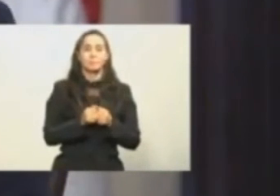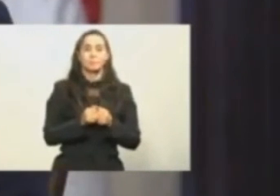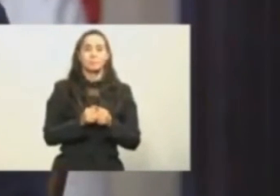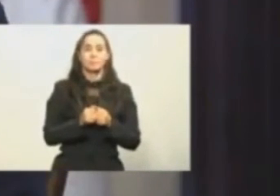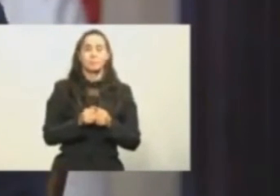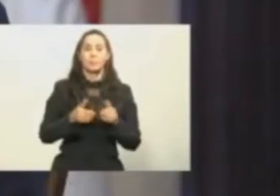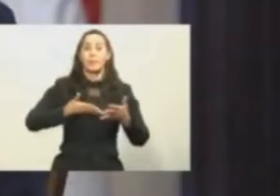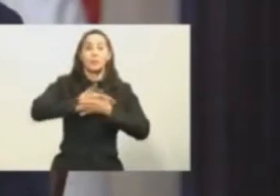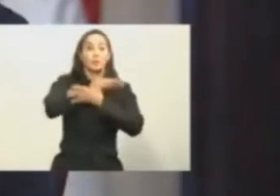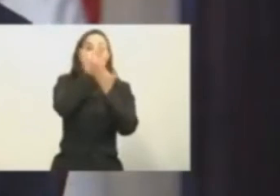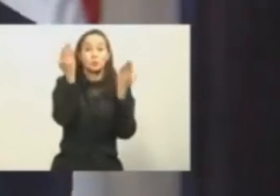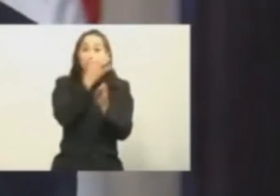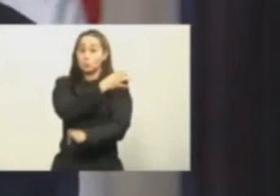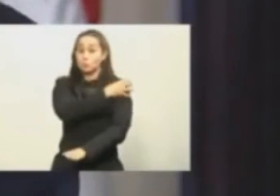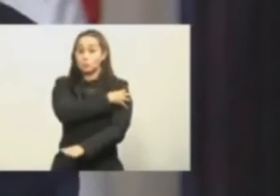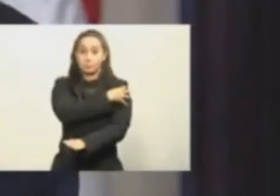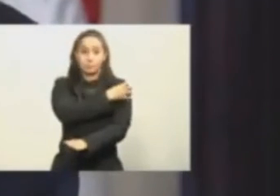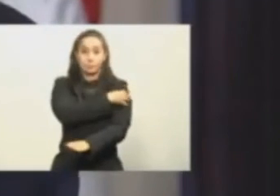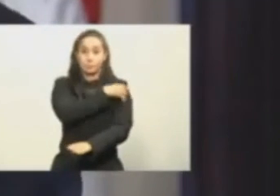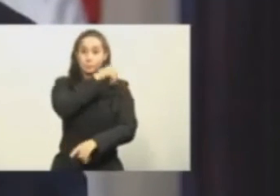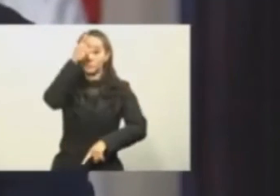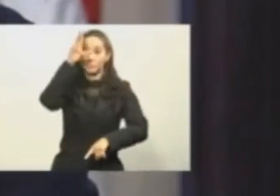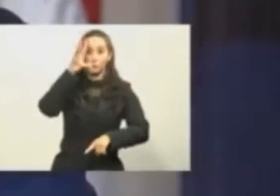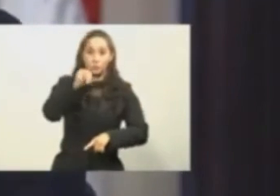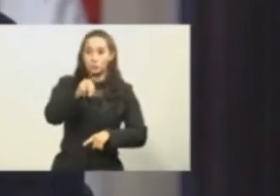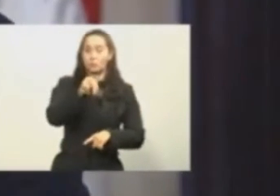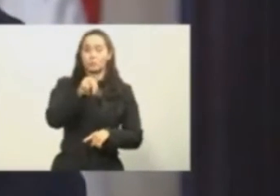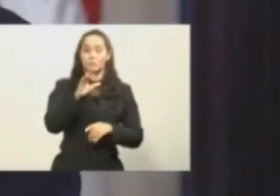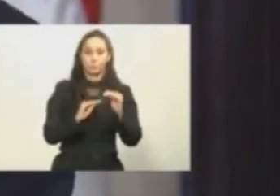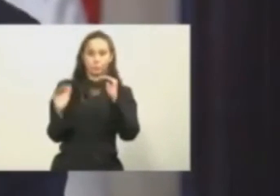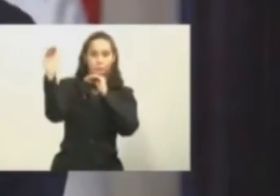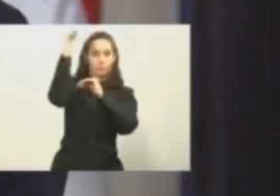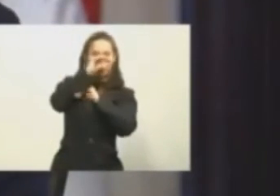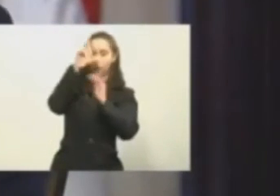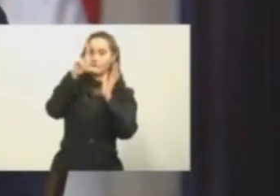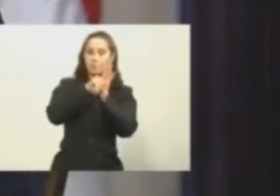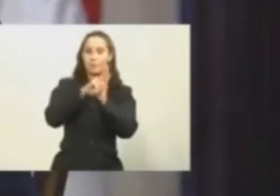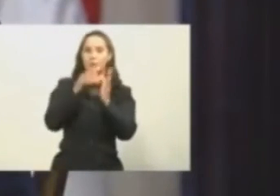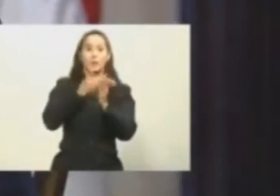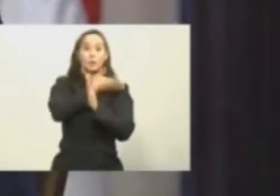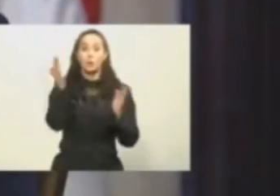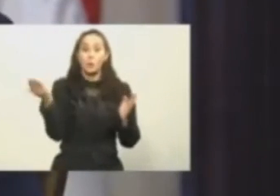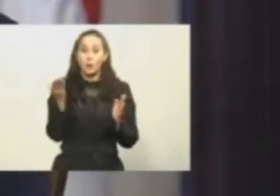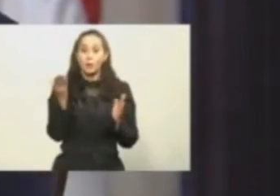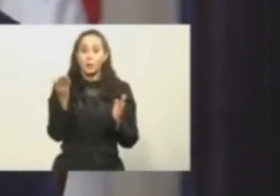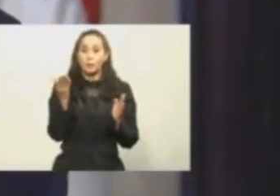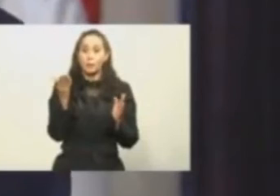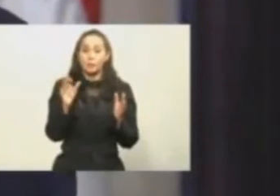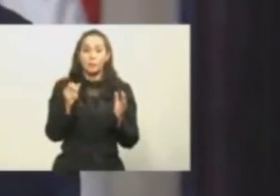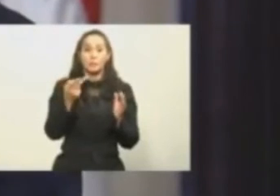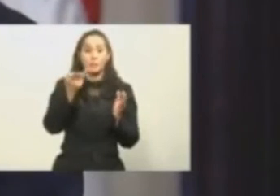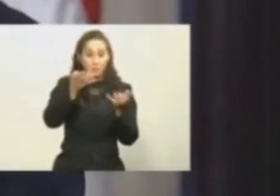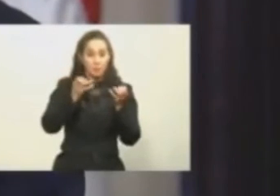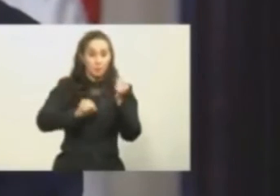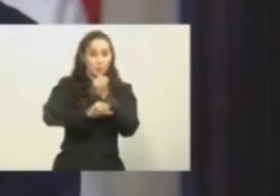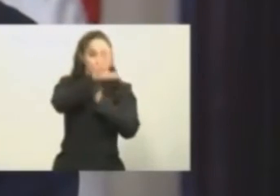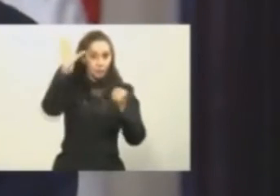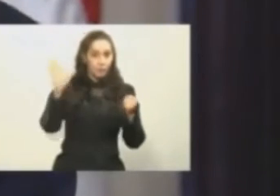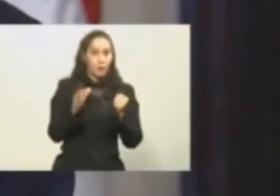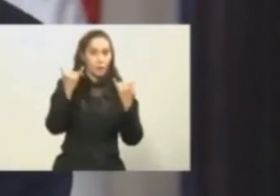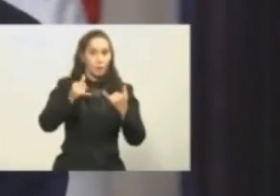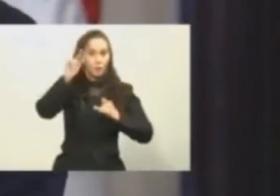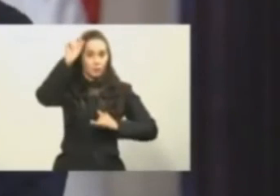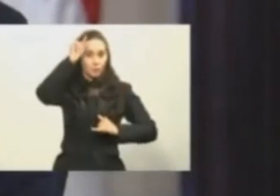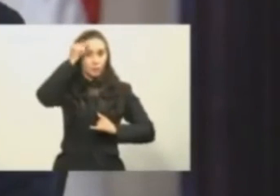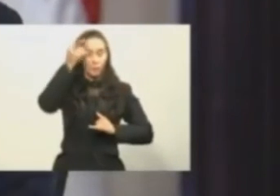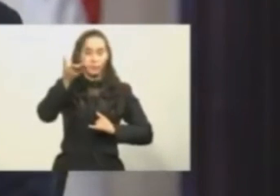No hay rango aquí que puede estar por encima de la ley y que quede claro en este